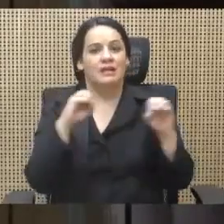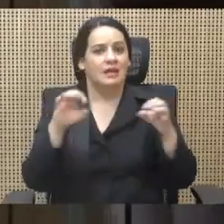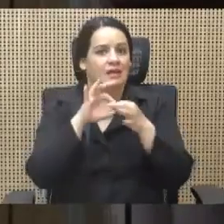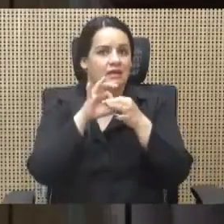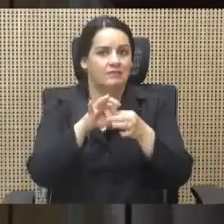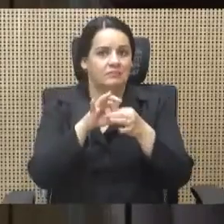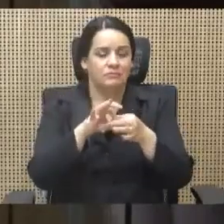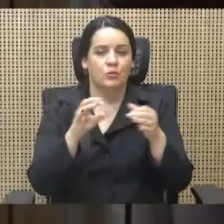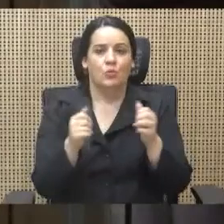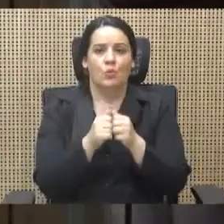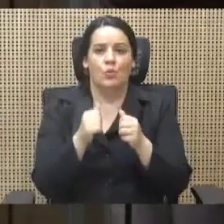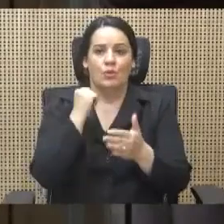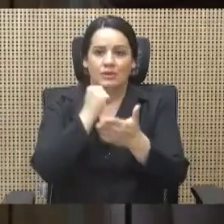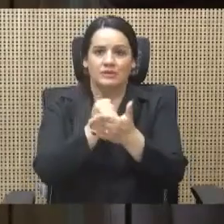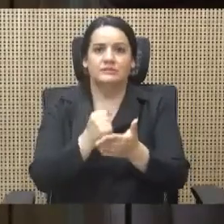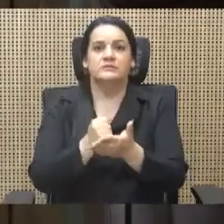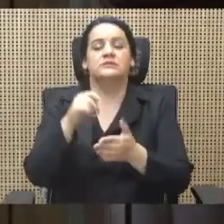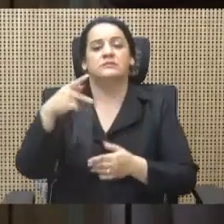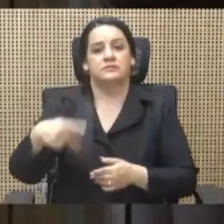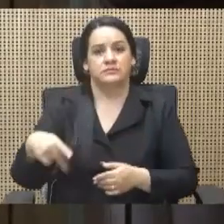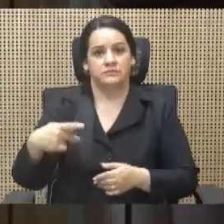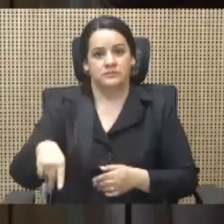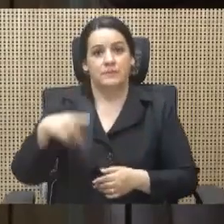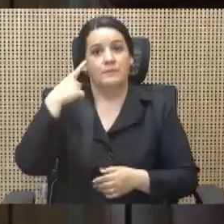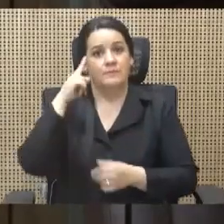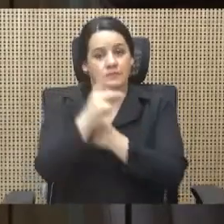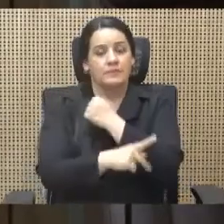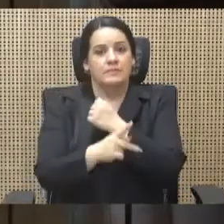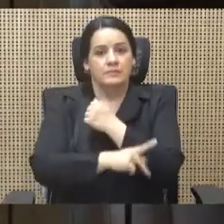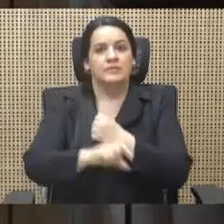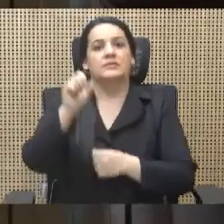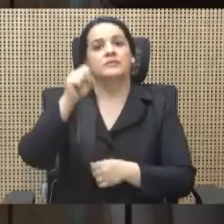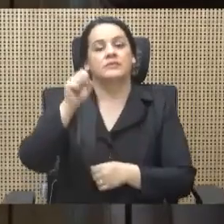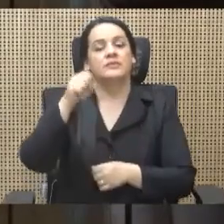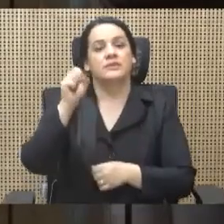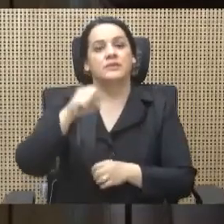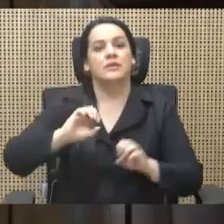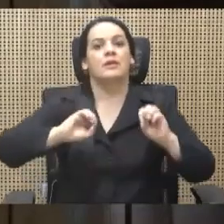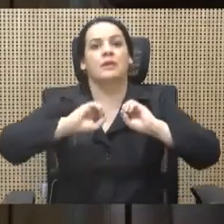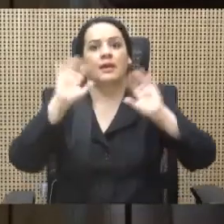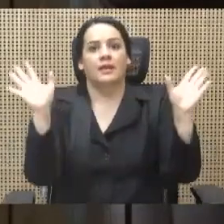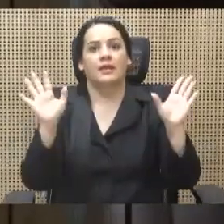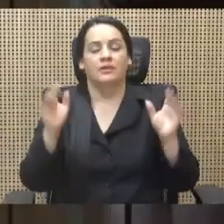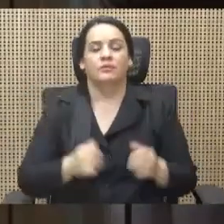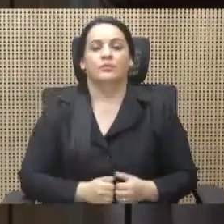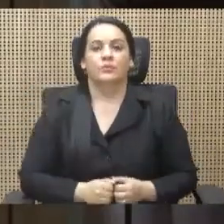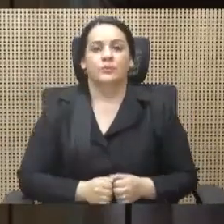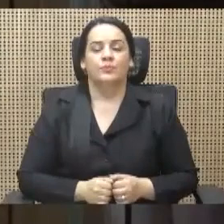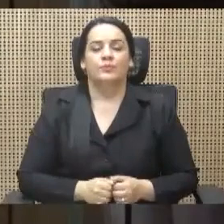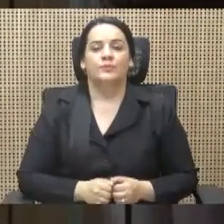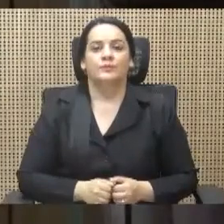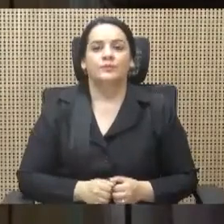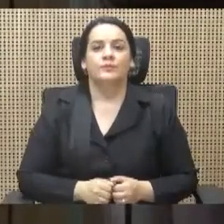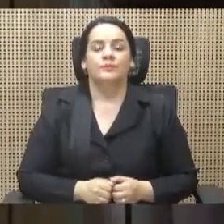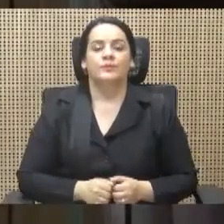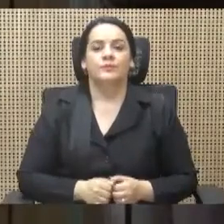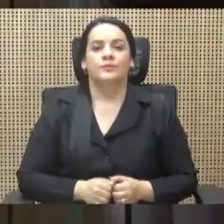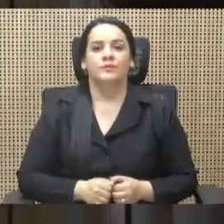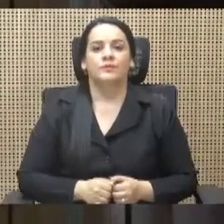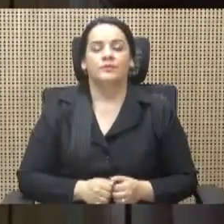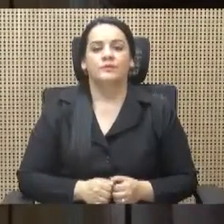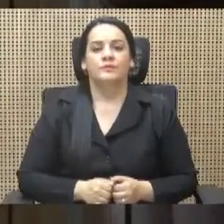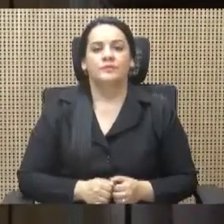país? ¿Riesgo para el país? Por supuesto que sí. Lo que sí queda claro en este asunto es que